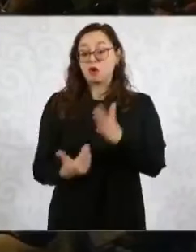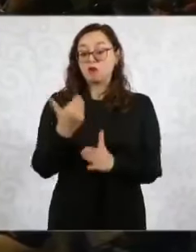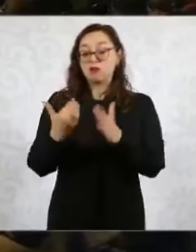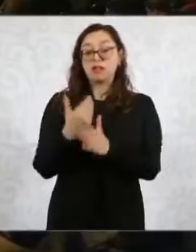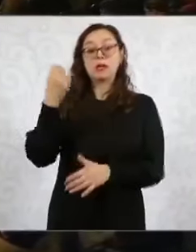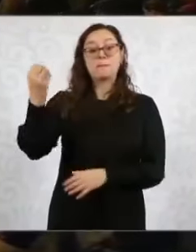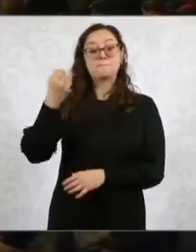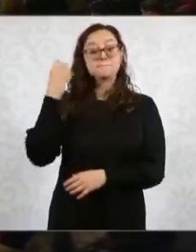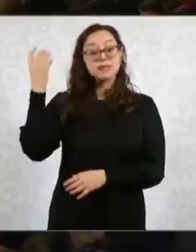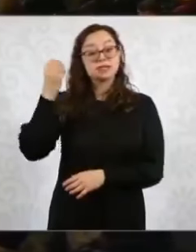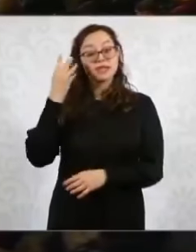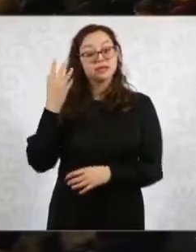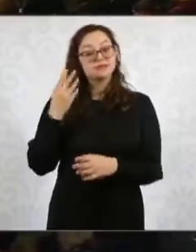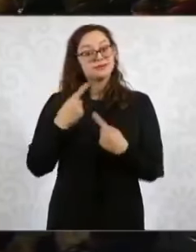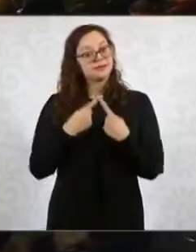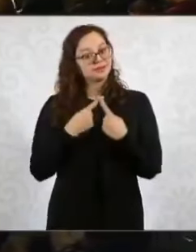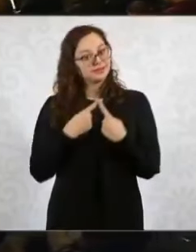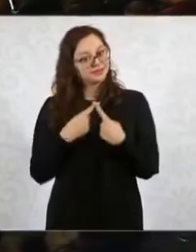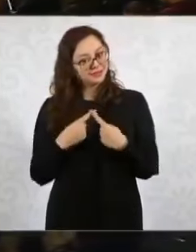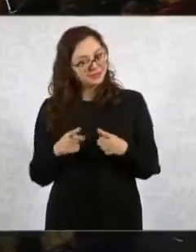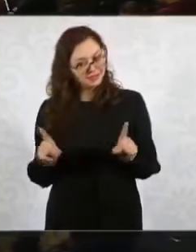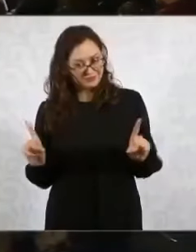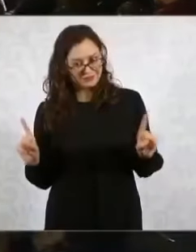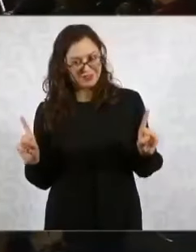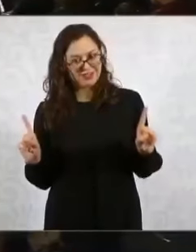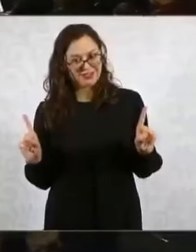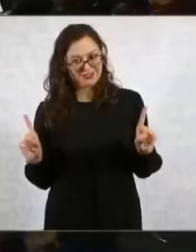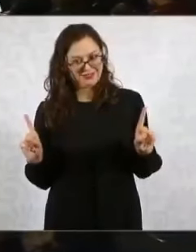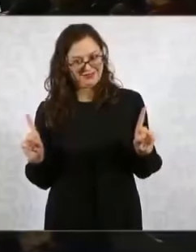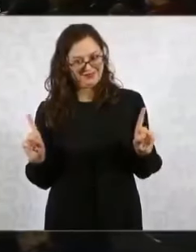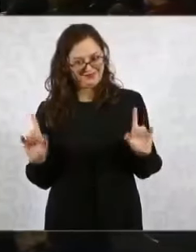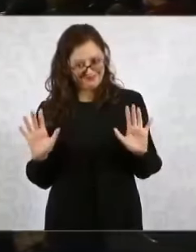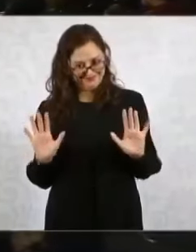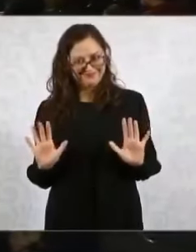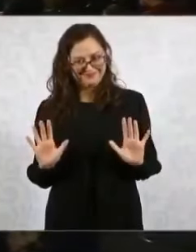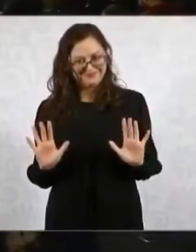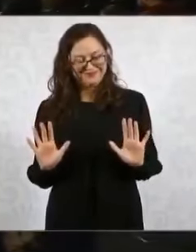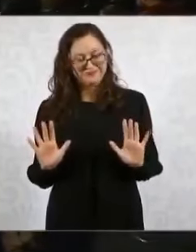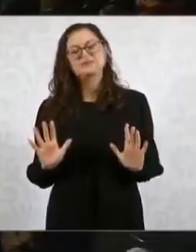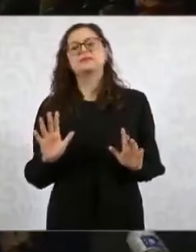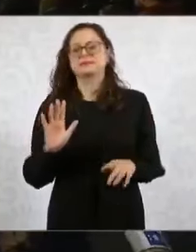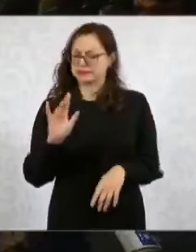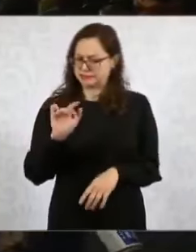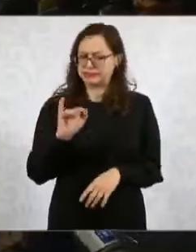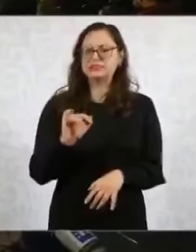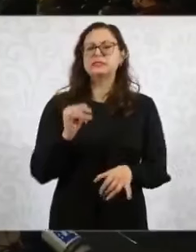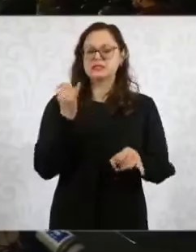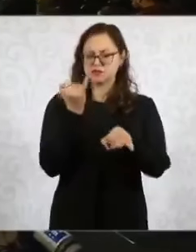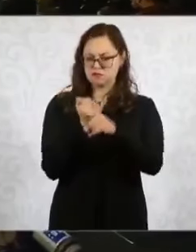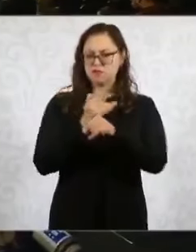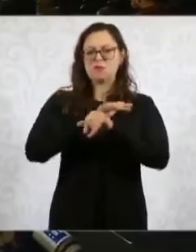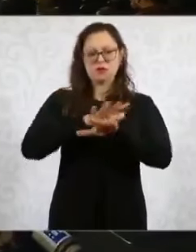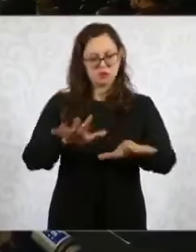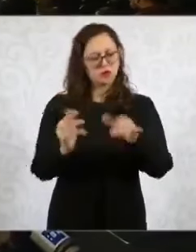especial. Va a venir información, como siempre lo hacía el presidente,